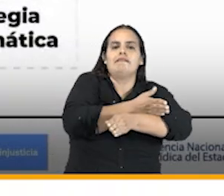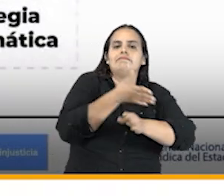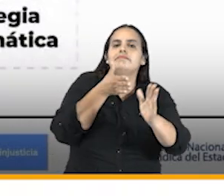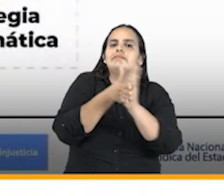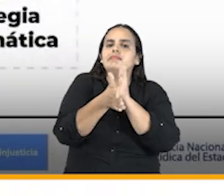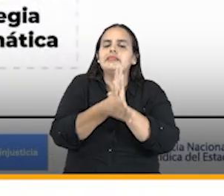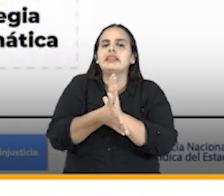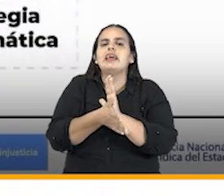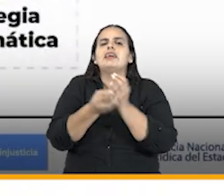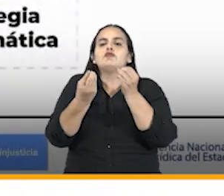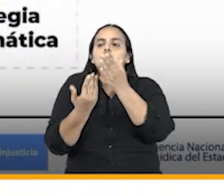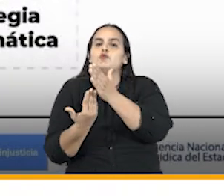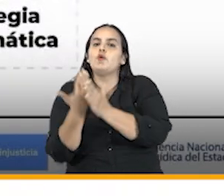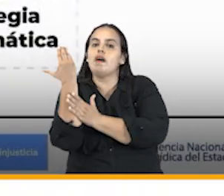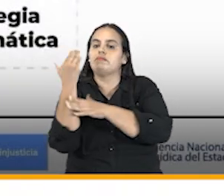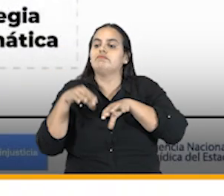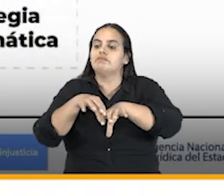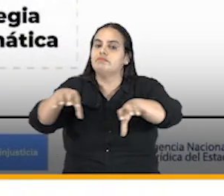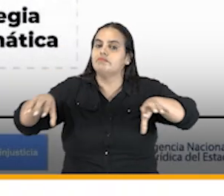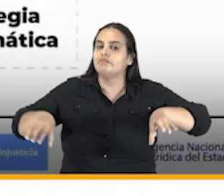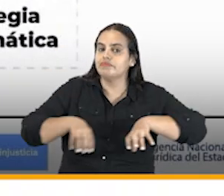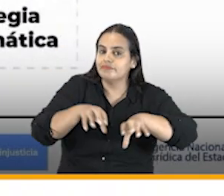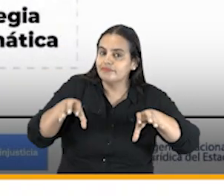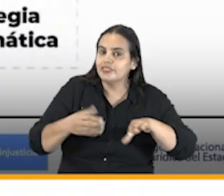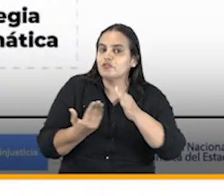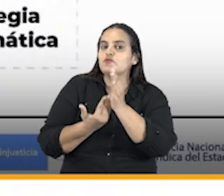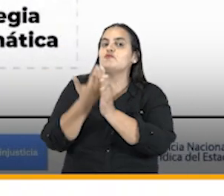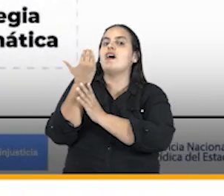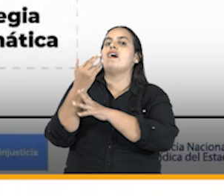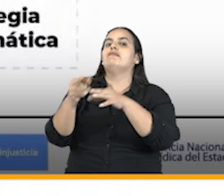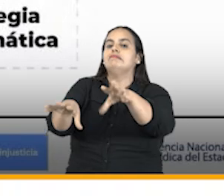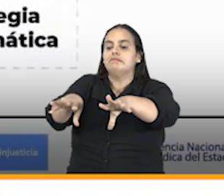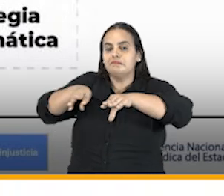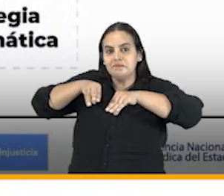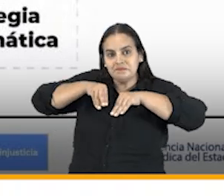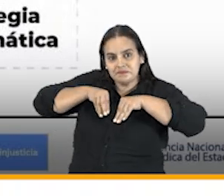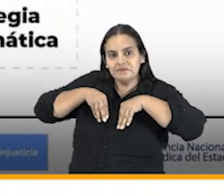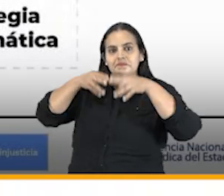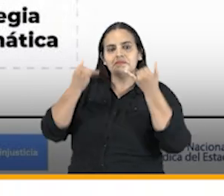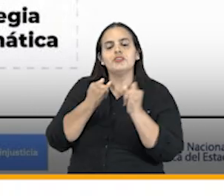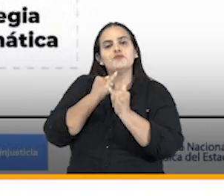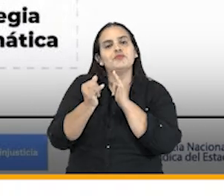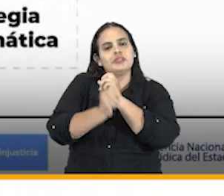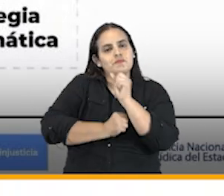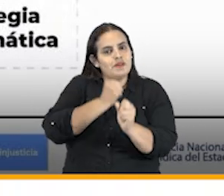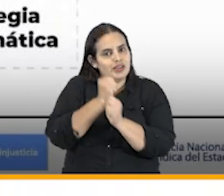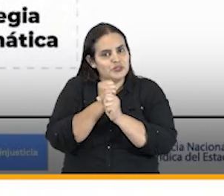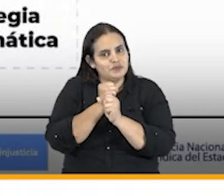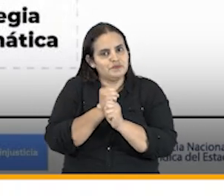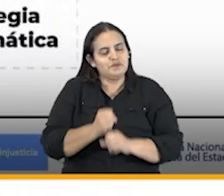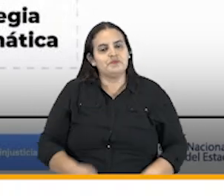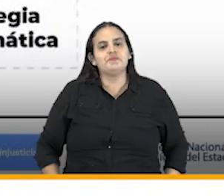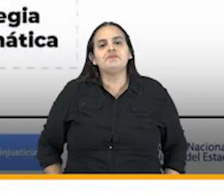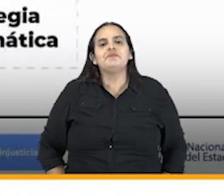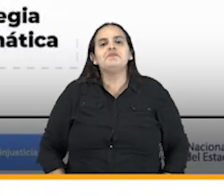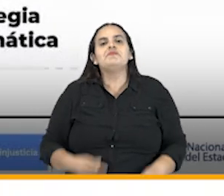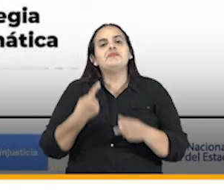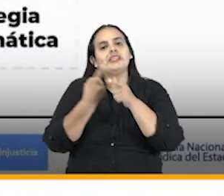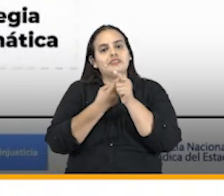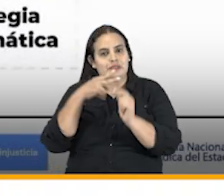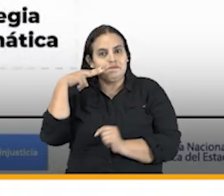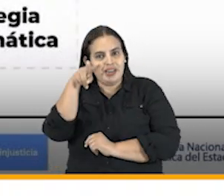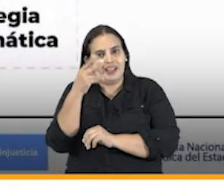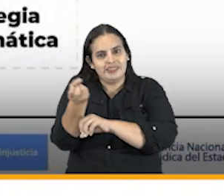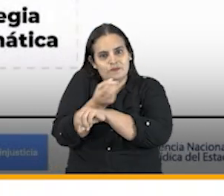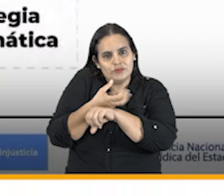es una de esas nuevas funciones que hemos venido asumiendo en los últimos años entonces como lo podemos